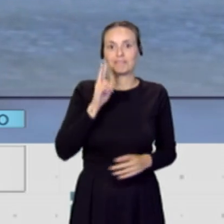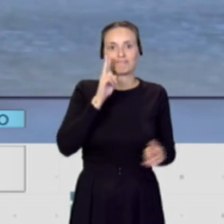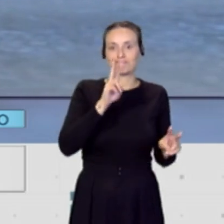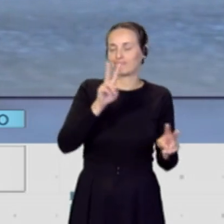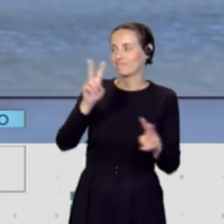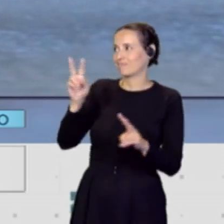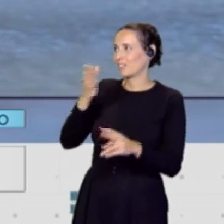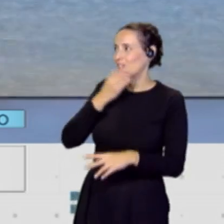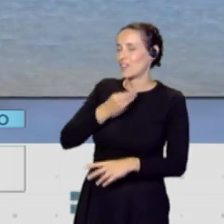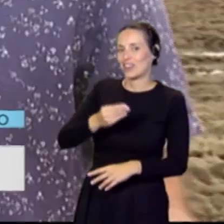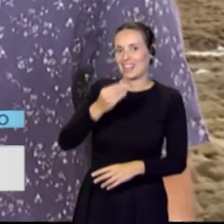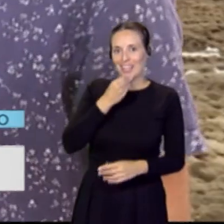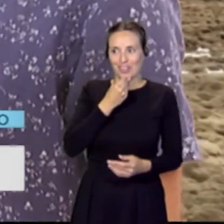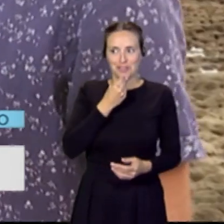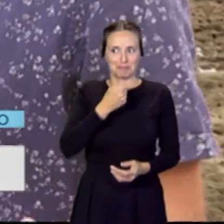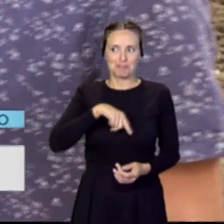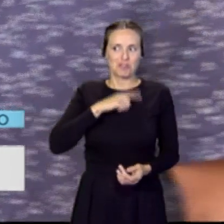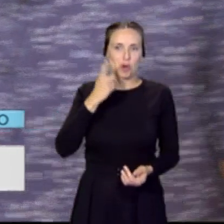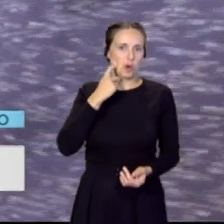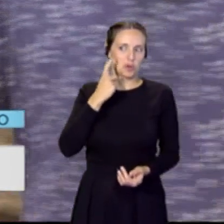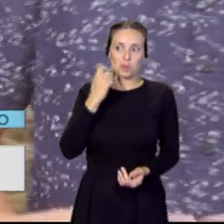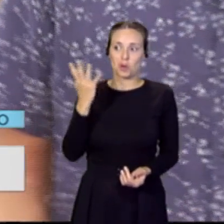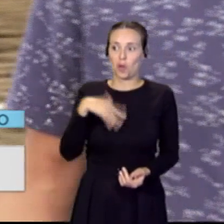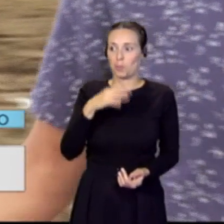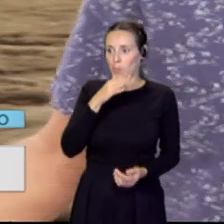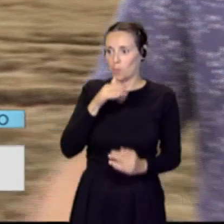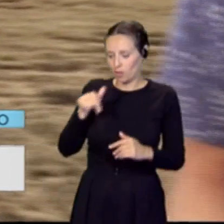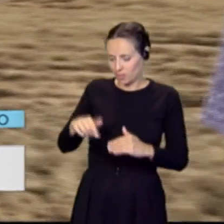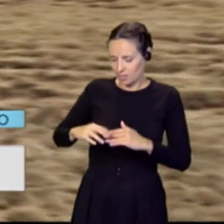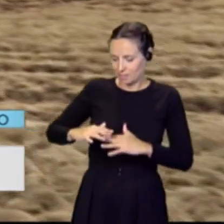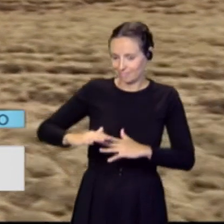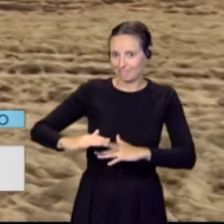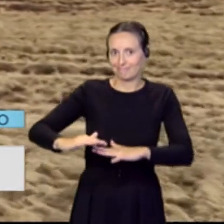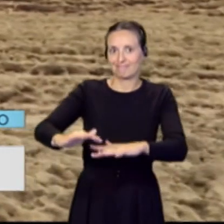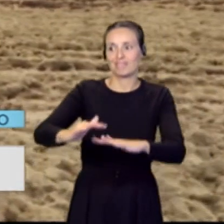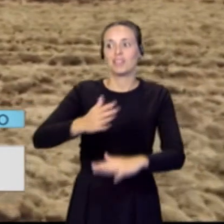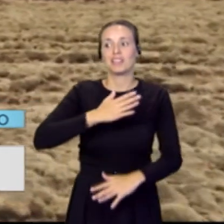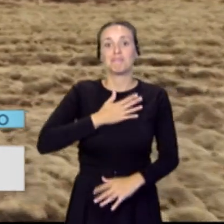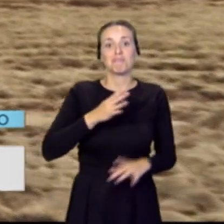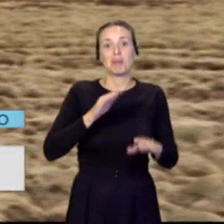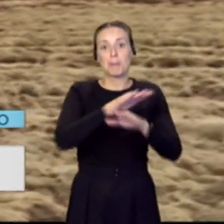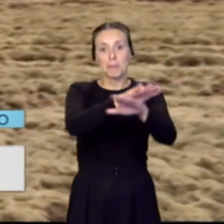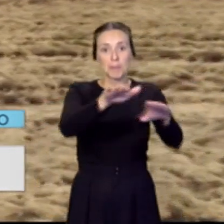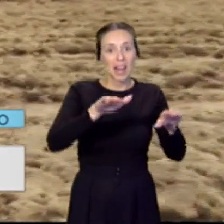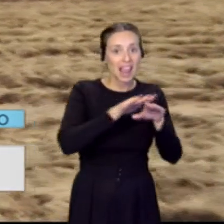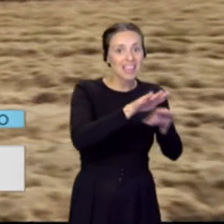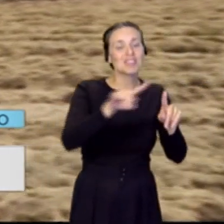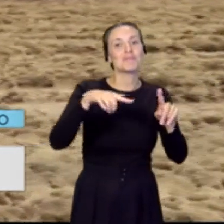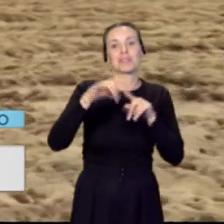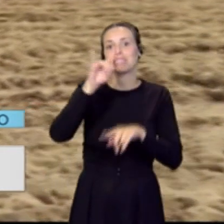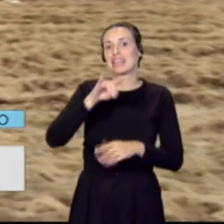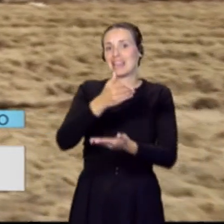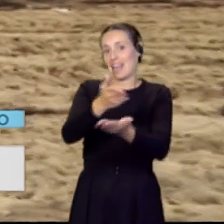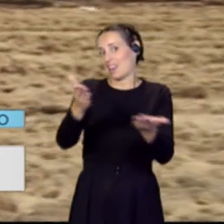la hermosura, lo que no solemos ver de esta playa y de otras muchas playas que hay en nuestras Islas Canarias, gracias a este